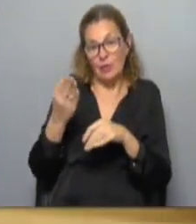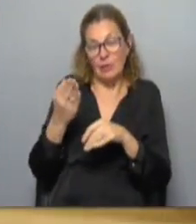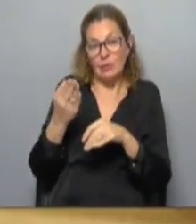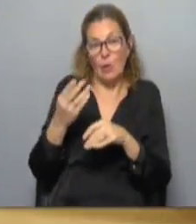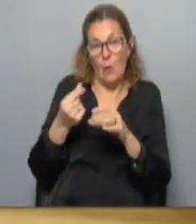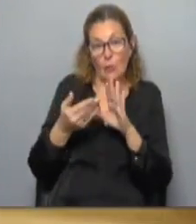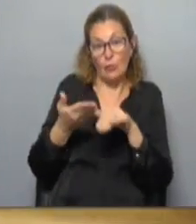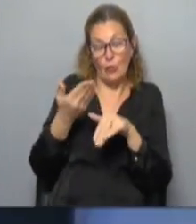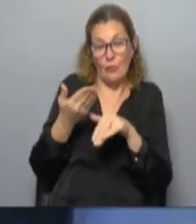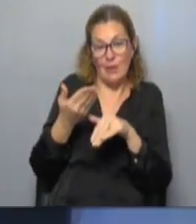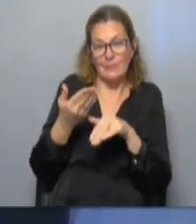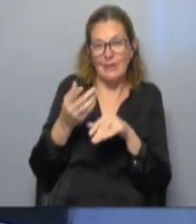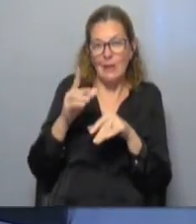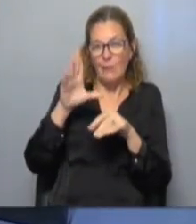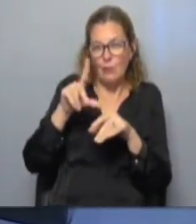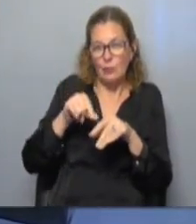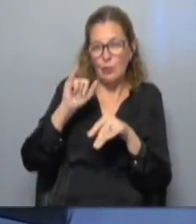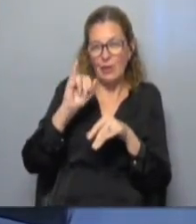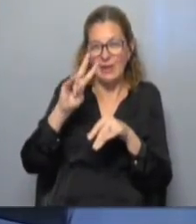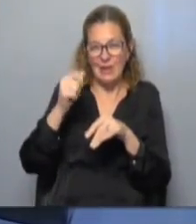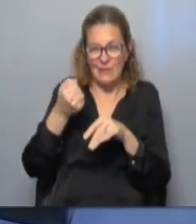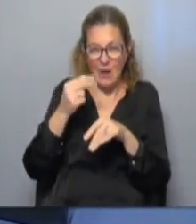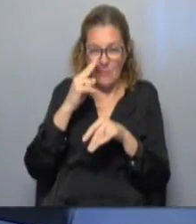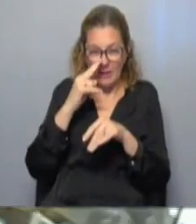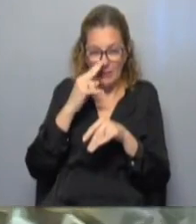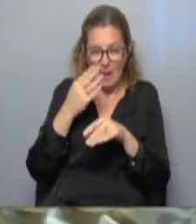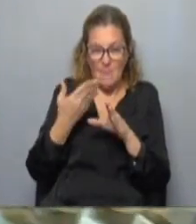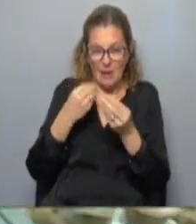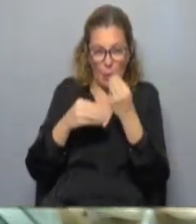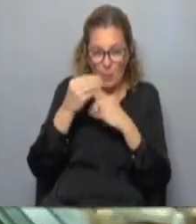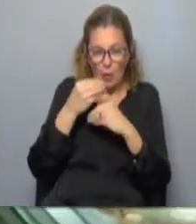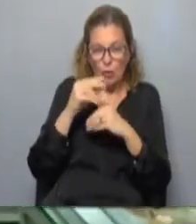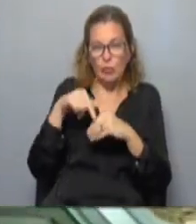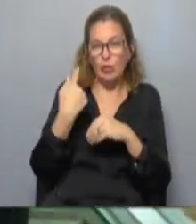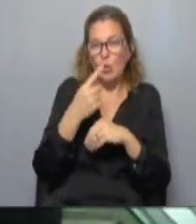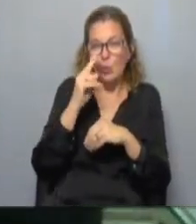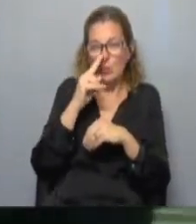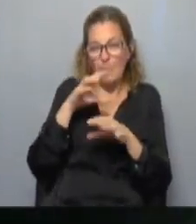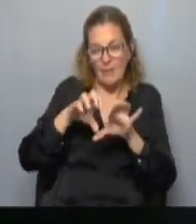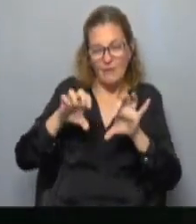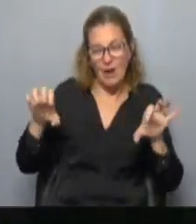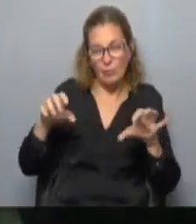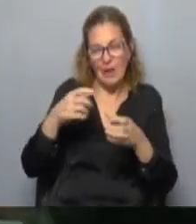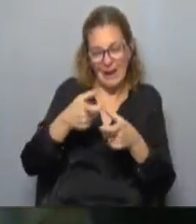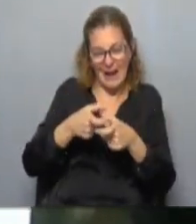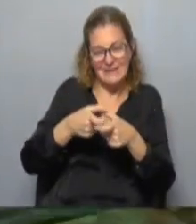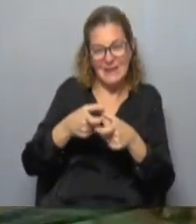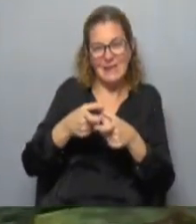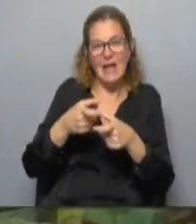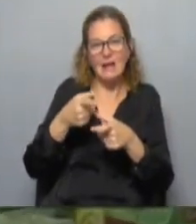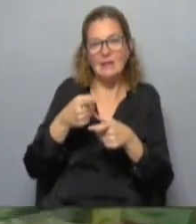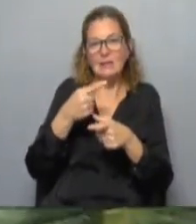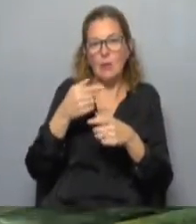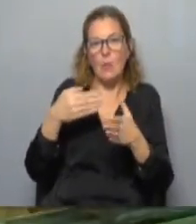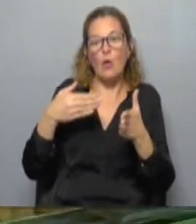precio de la harina. La reducción del IVA a algunos productos panificados de mayor consumo entre los uruguayos, como el pan flaut y la galleta de campaña, mitigó